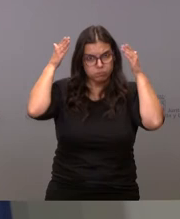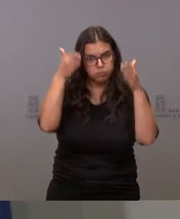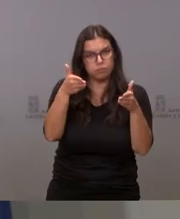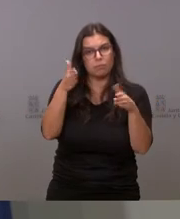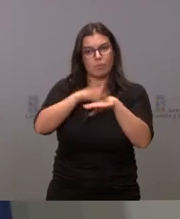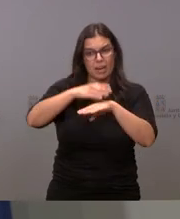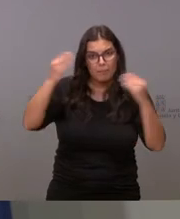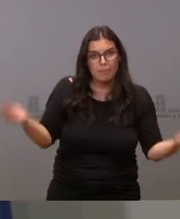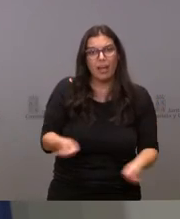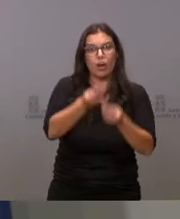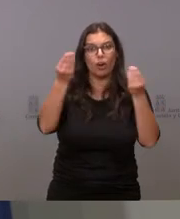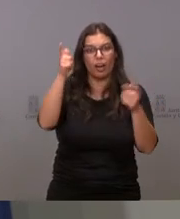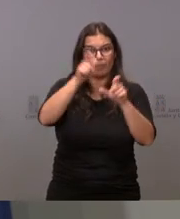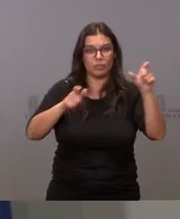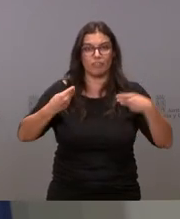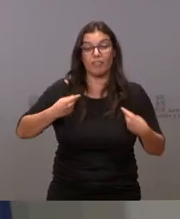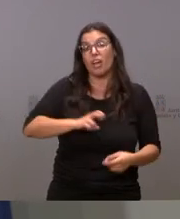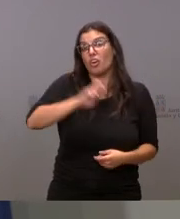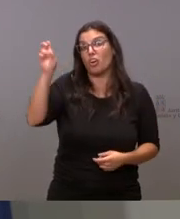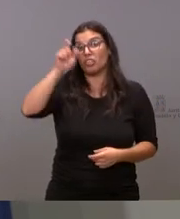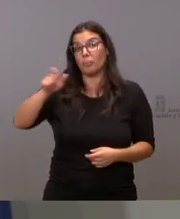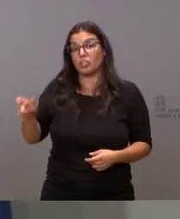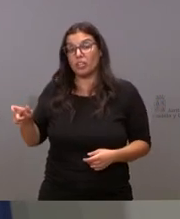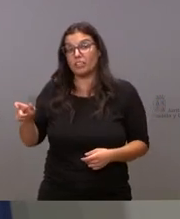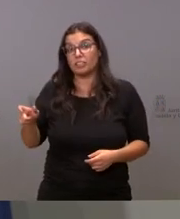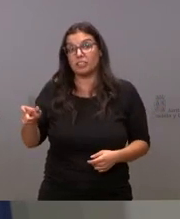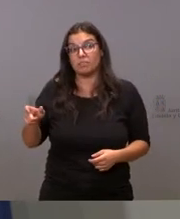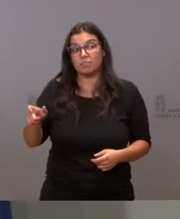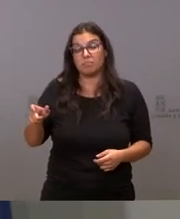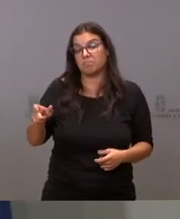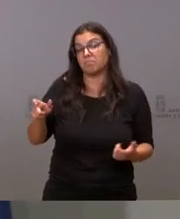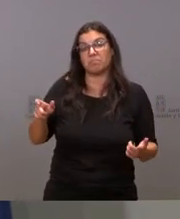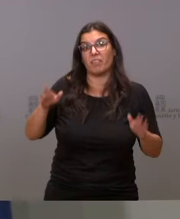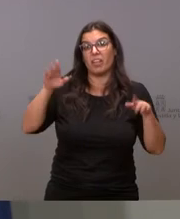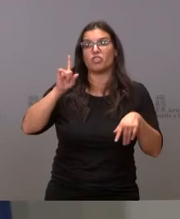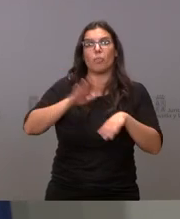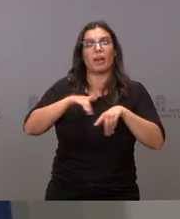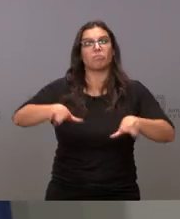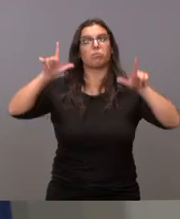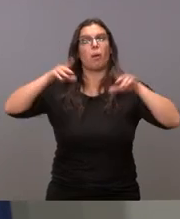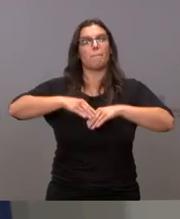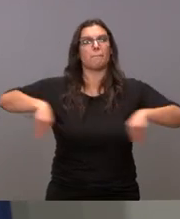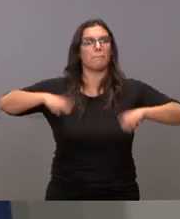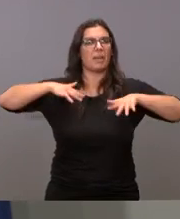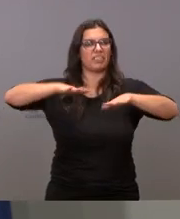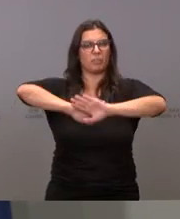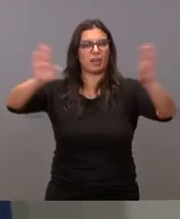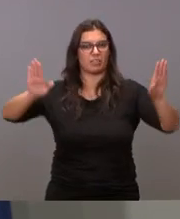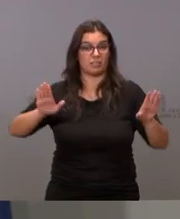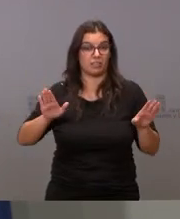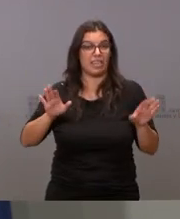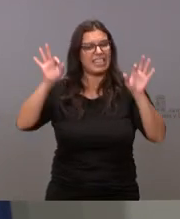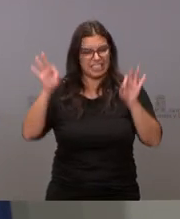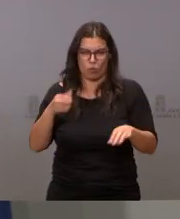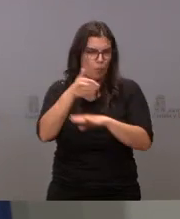la vida de sus ciudadanos hay otras personas que solo saben encabezar manifestaciones seguro que allí